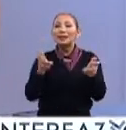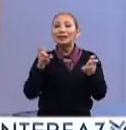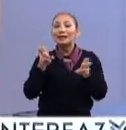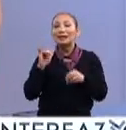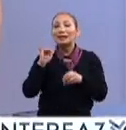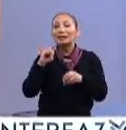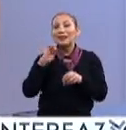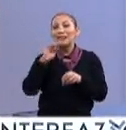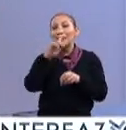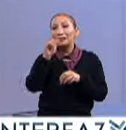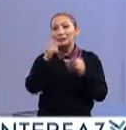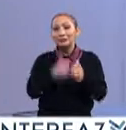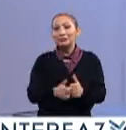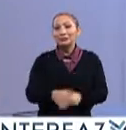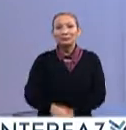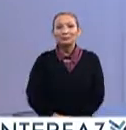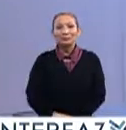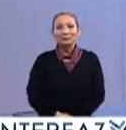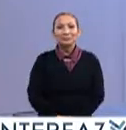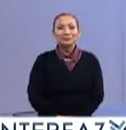a Interfast. No se vayan.